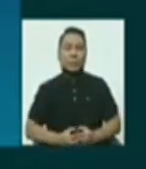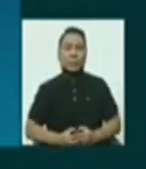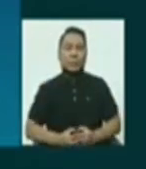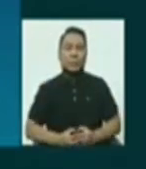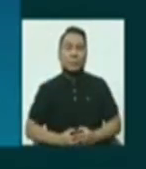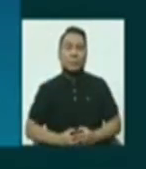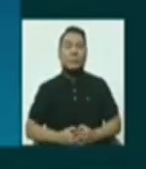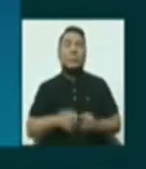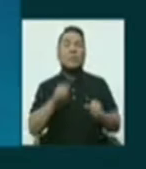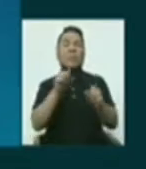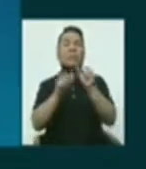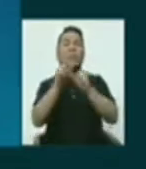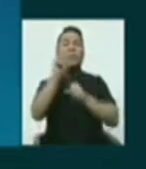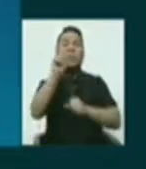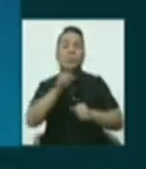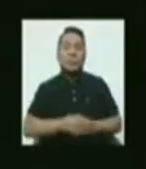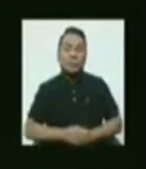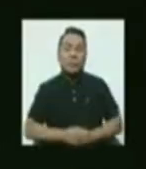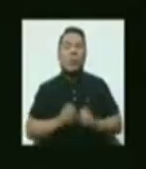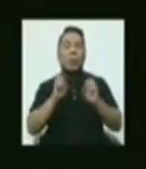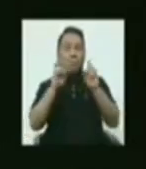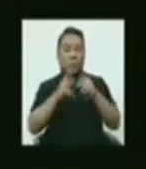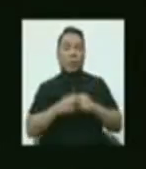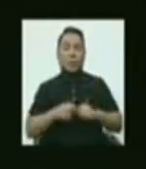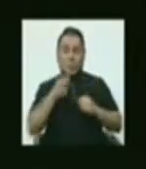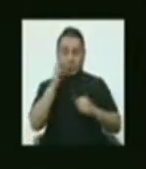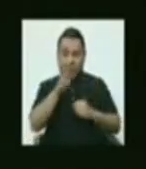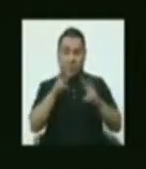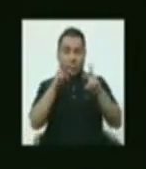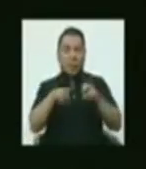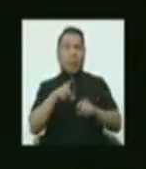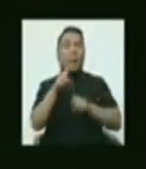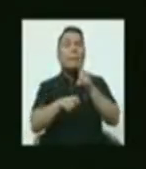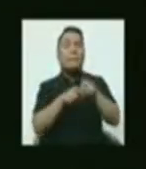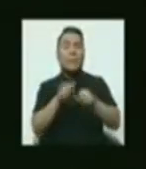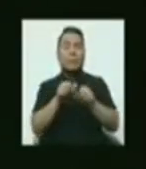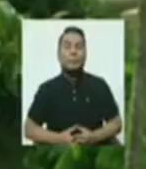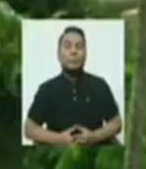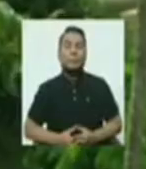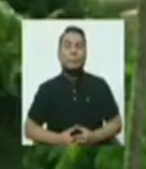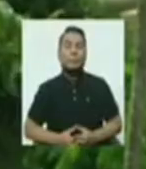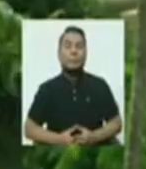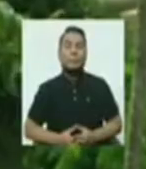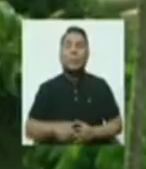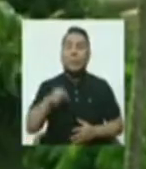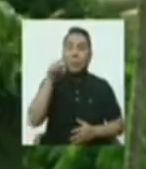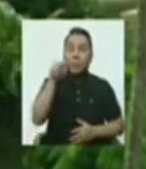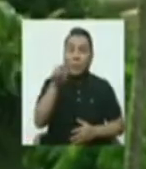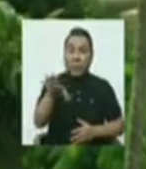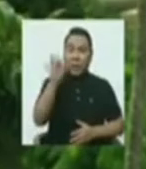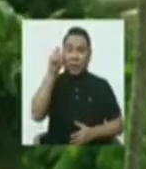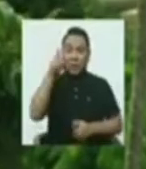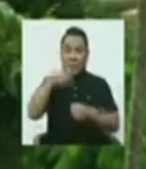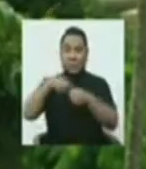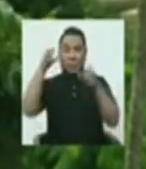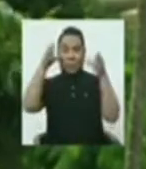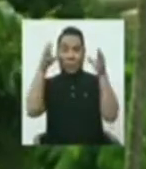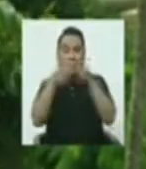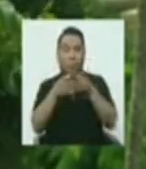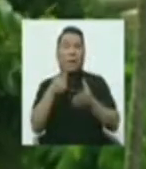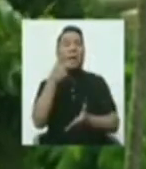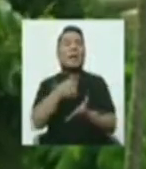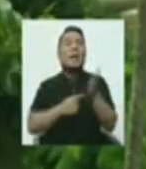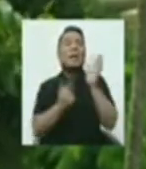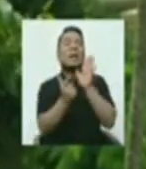El número uno. Correcto. Revisemos la pregunta número uno. Si usted es elegido congresista, ¿qué